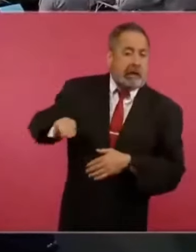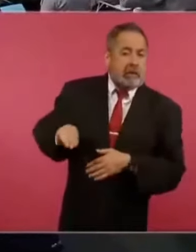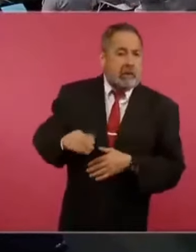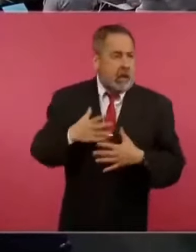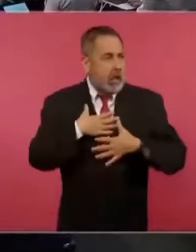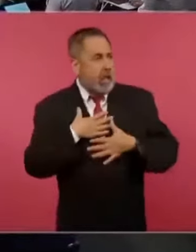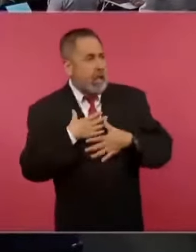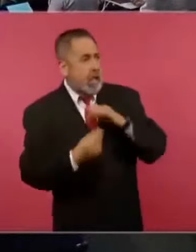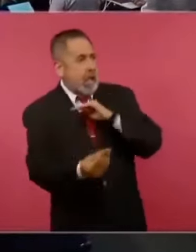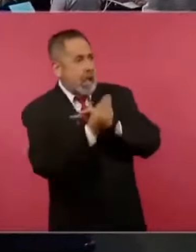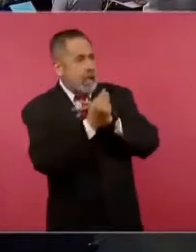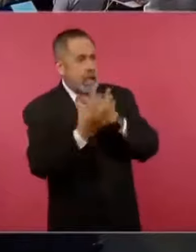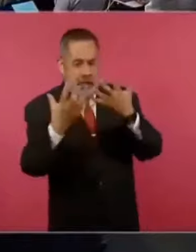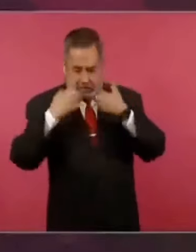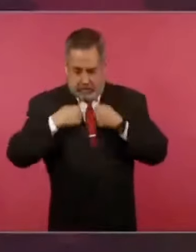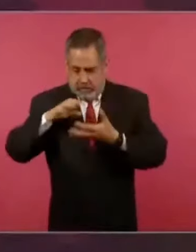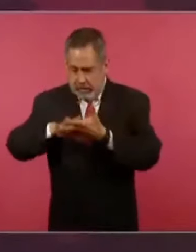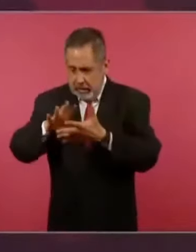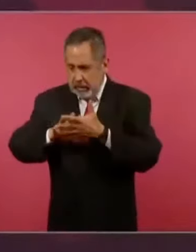Assange preso?